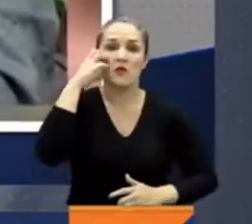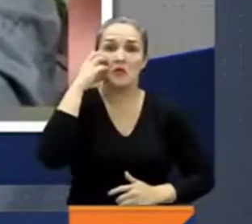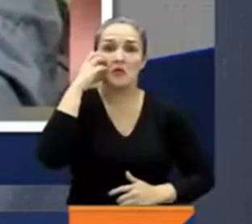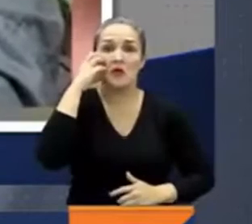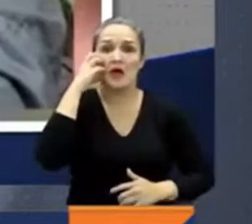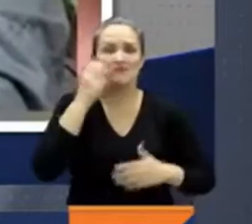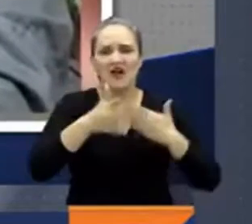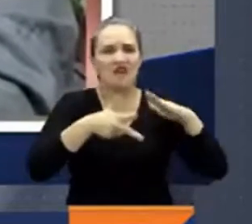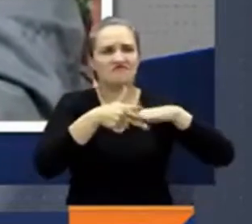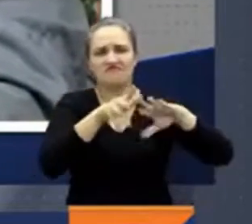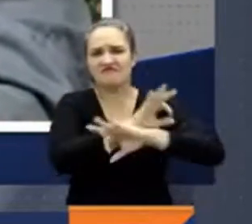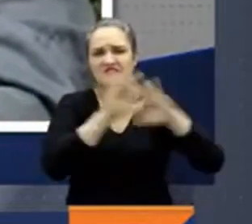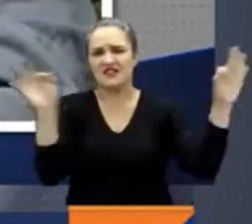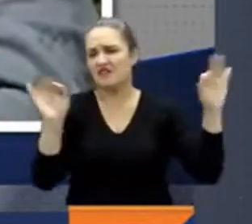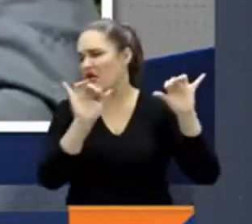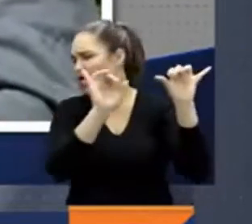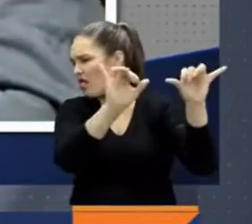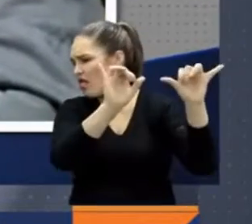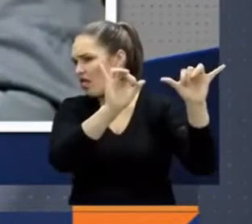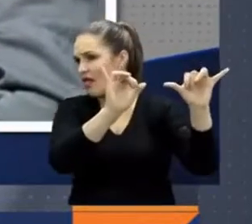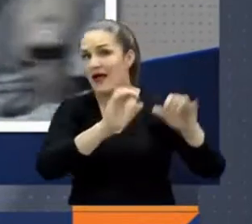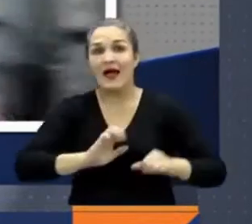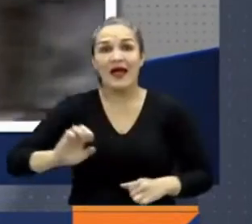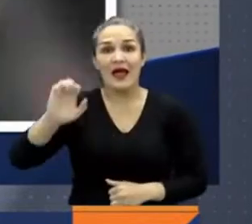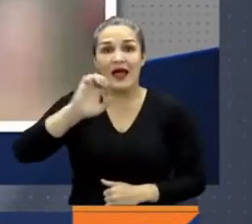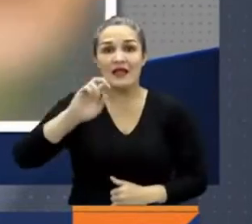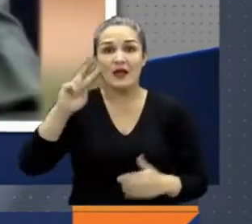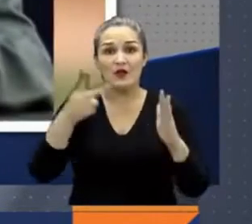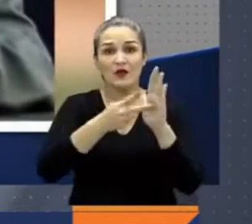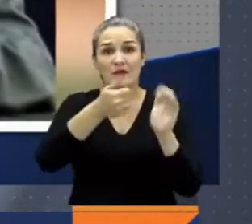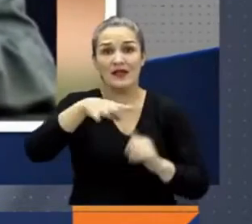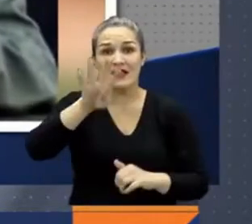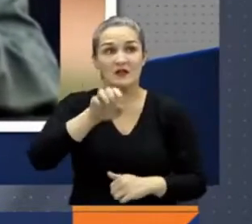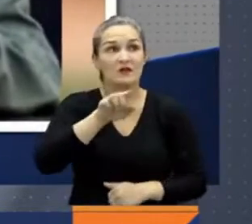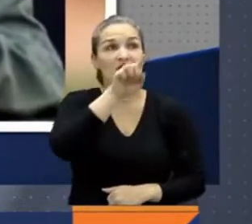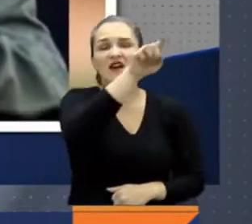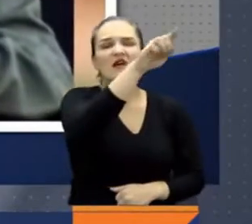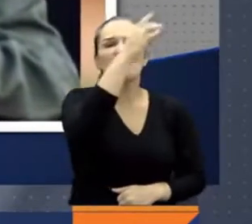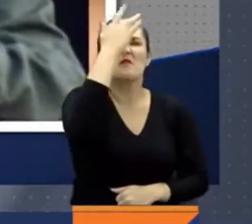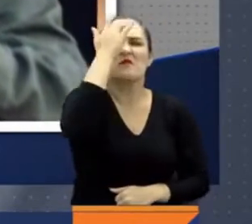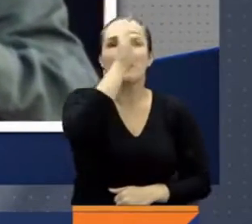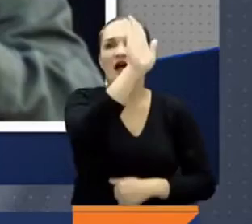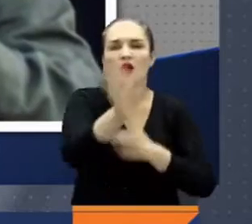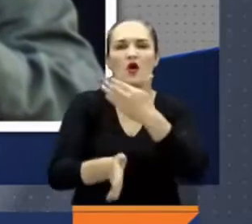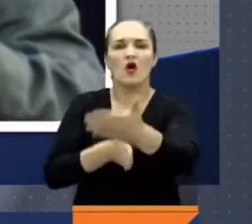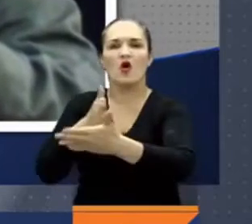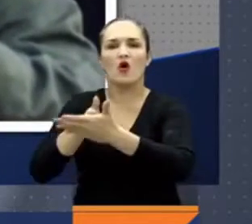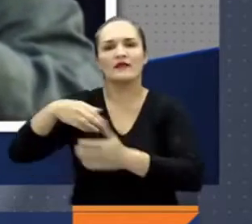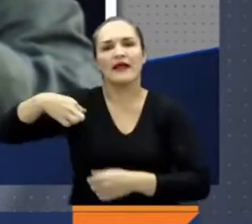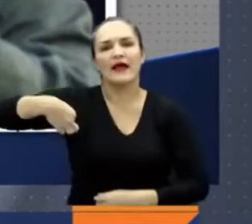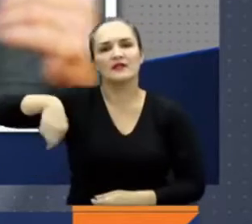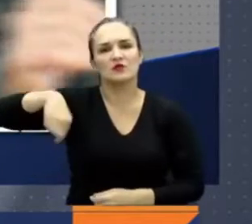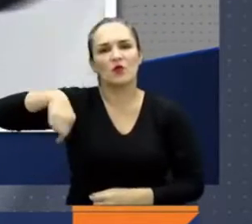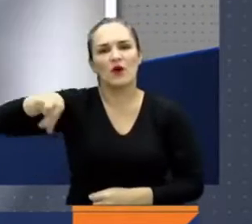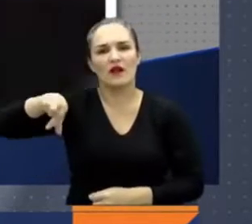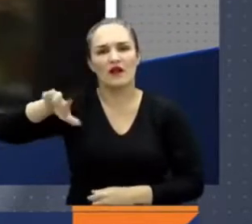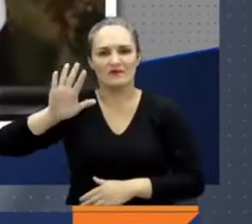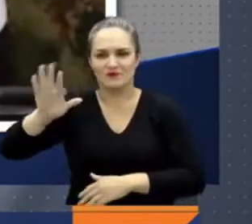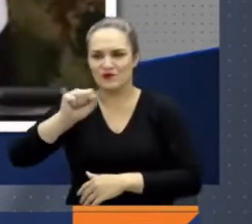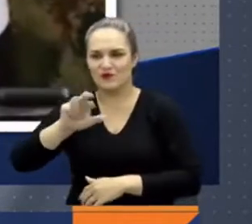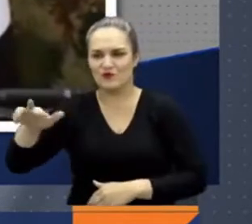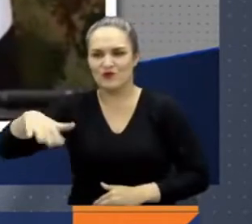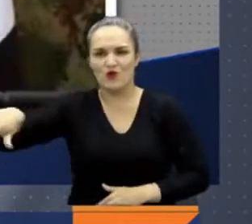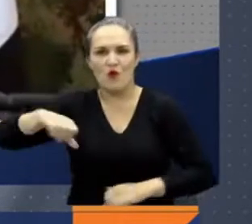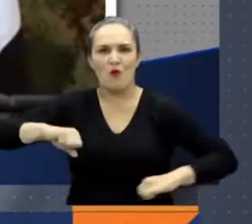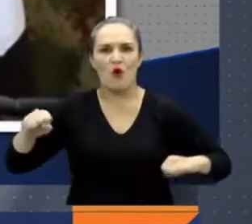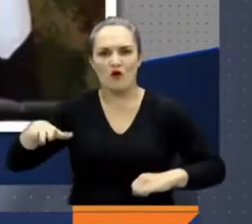congelados hasta cuando, en enero de 2019, este grupo atentó contra la Escuela General Santander, en el sur de Bogotá, en donde acabó